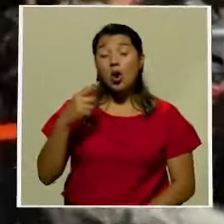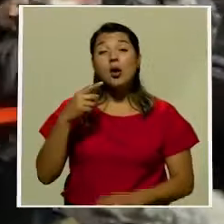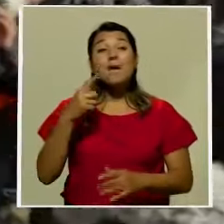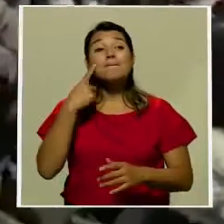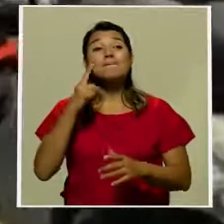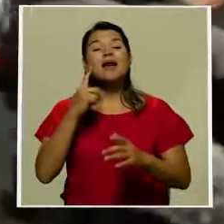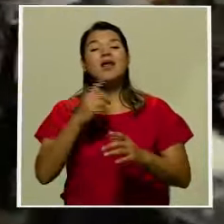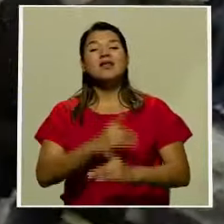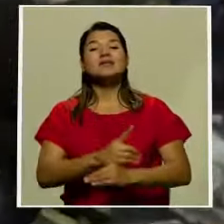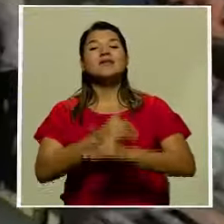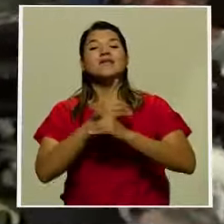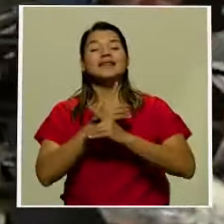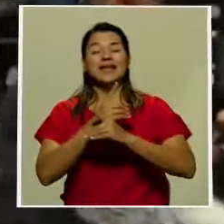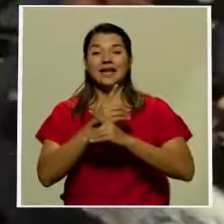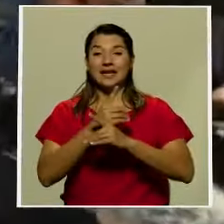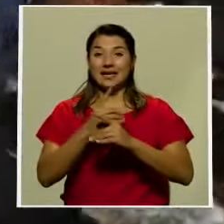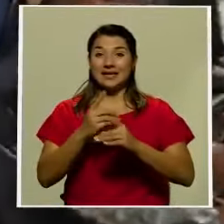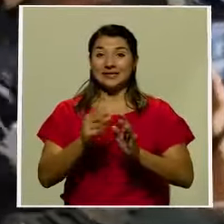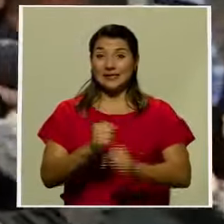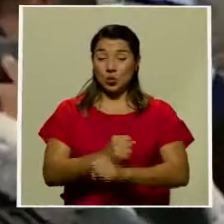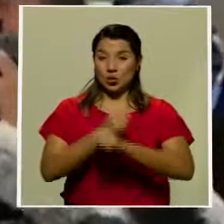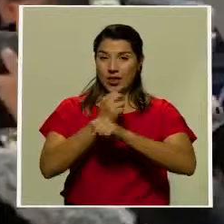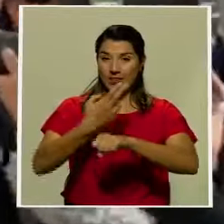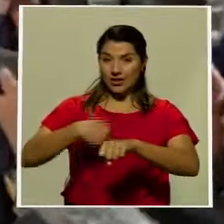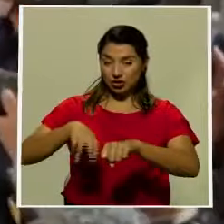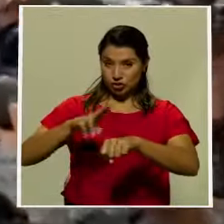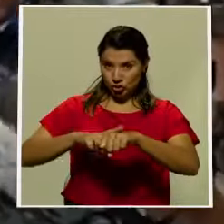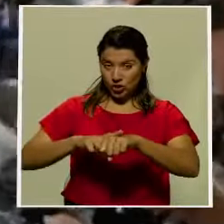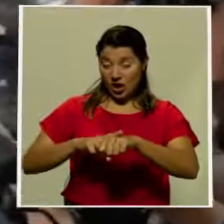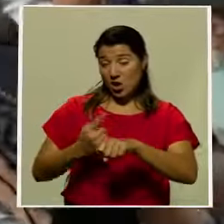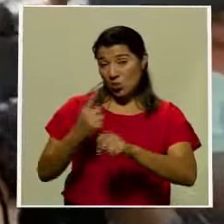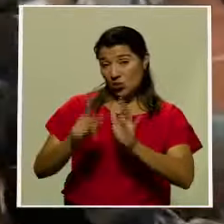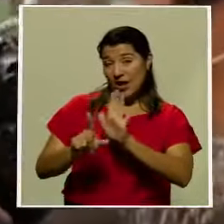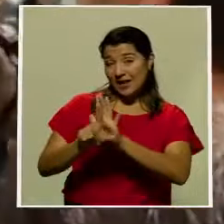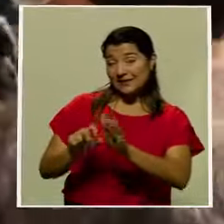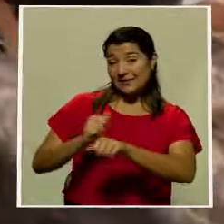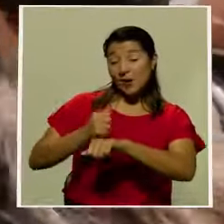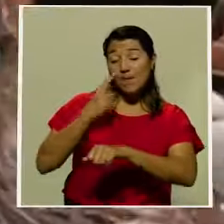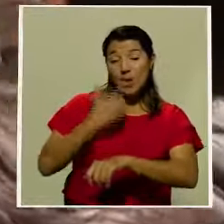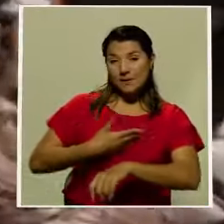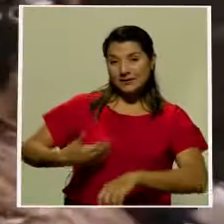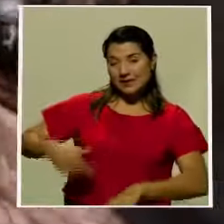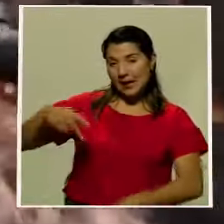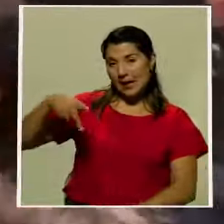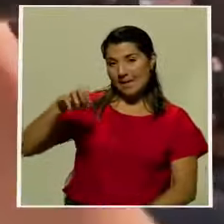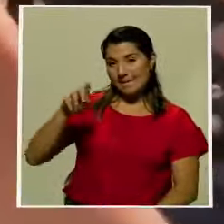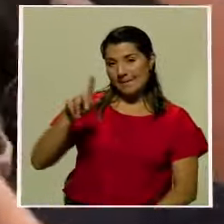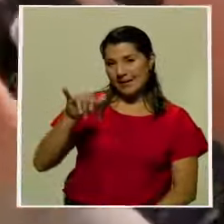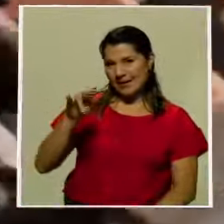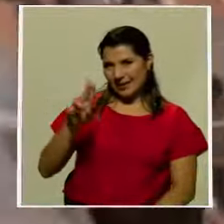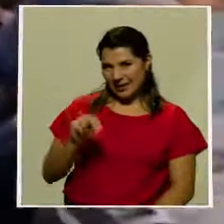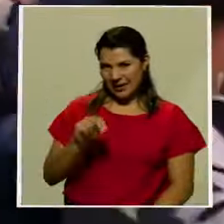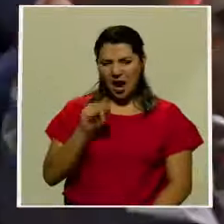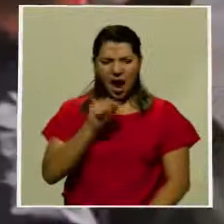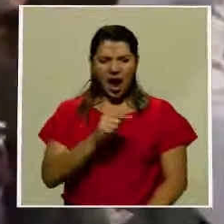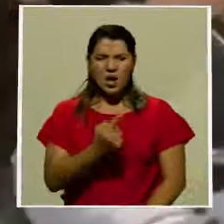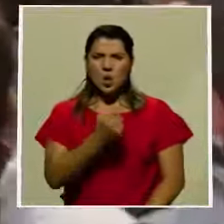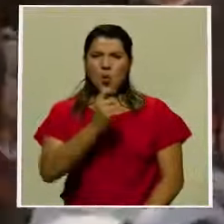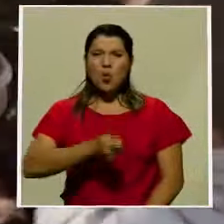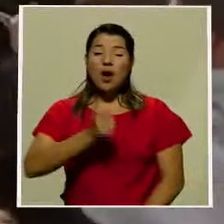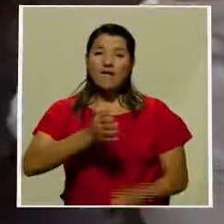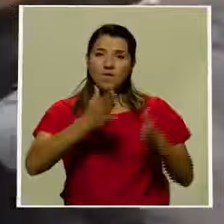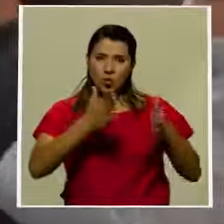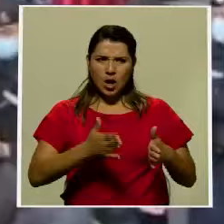Nacional impuesta por Pekín. Entre los detenidos está un abogado estadounidense y decenas de figuras de la oposición pro